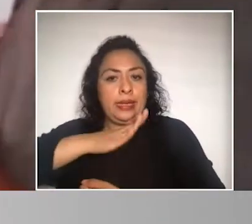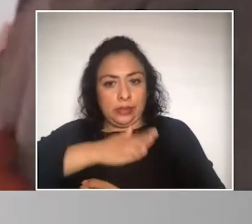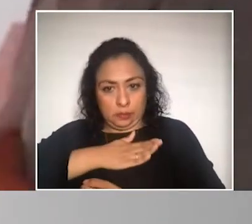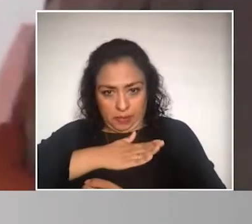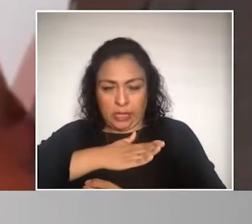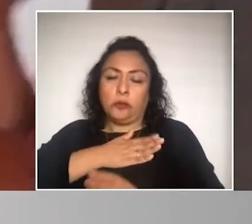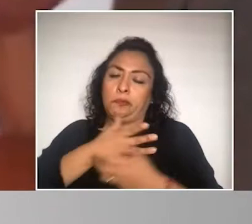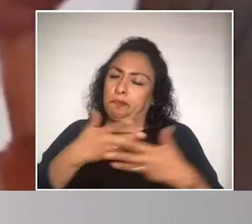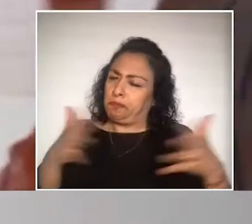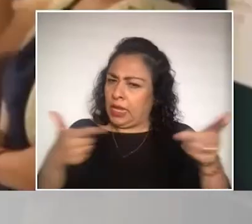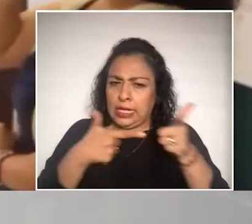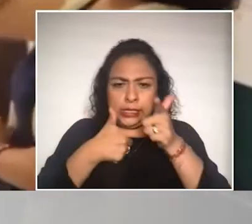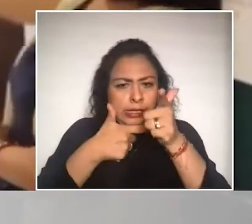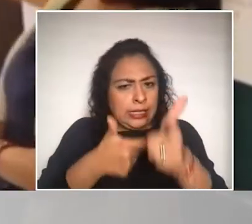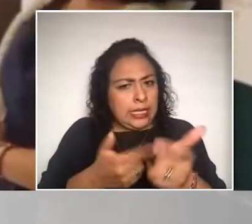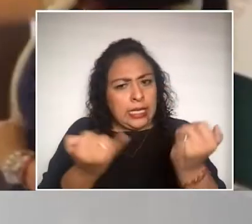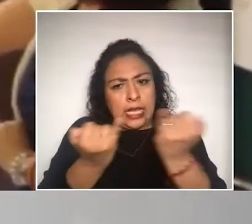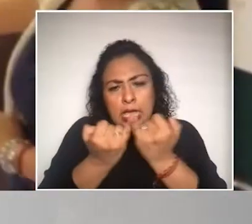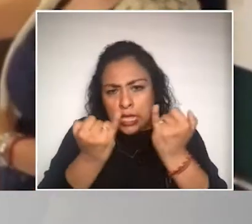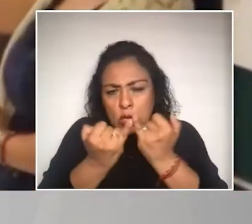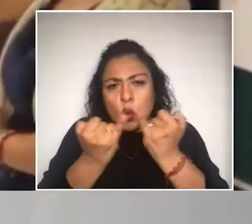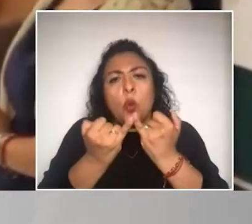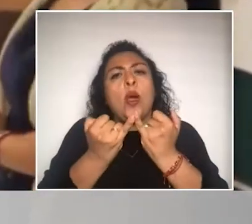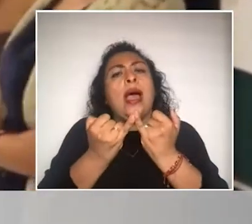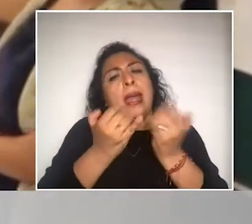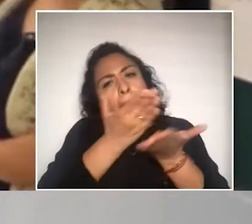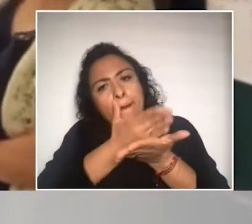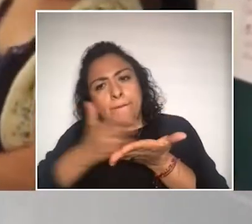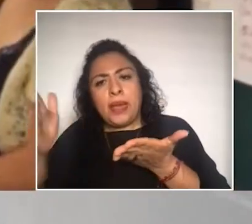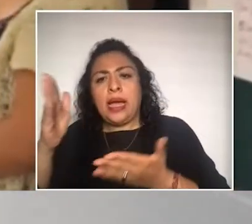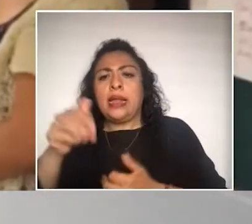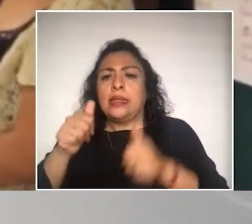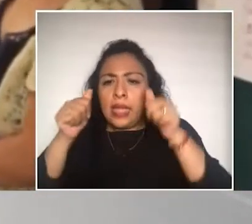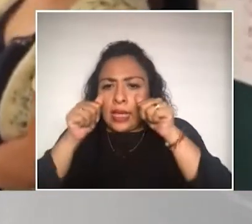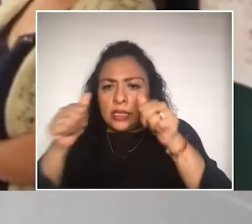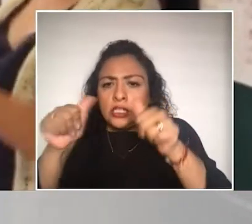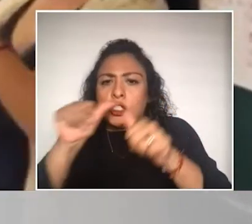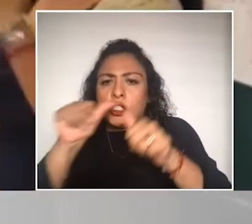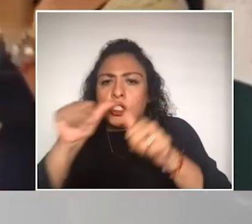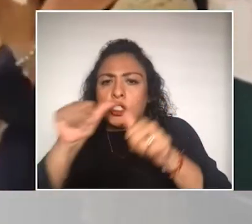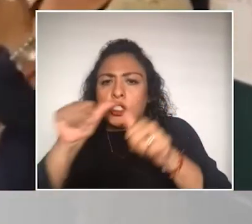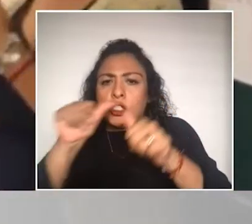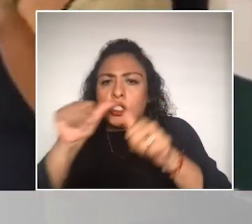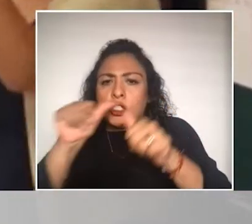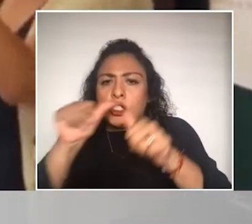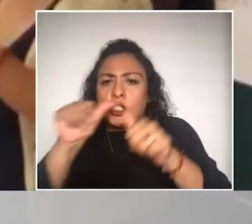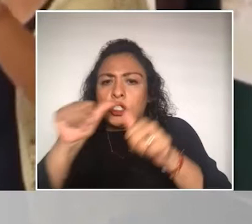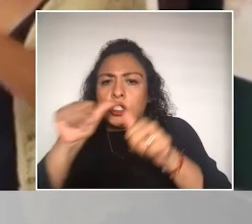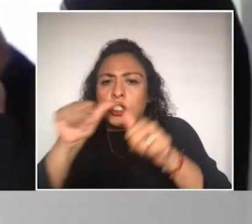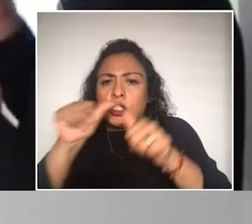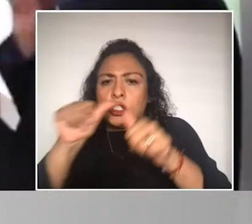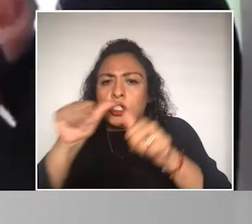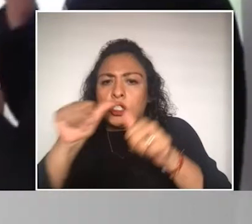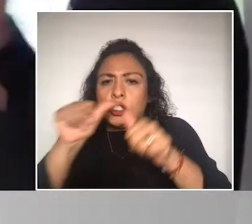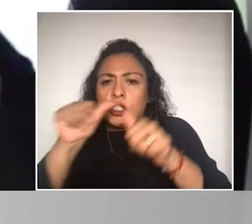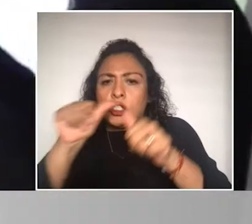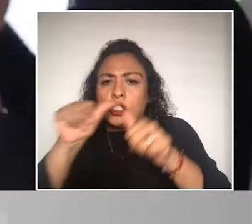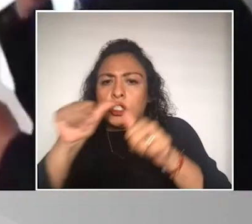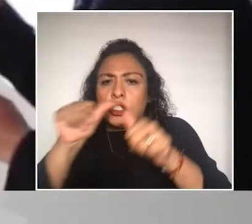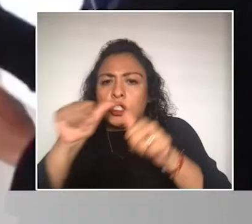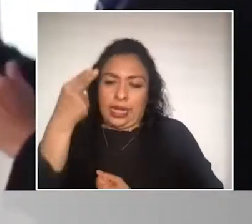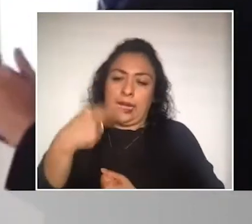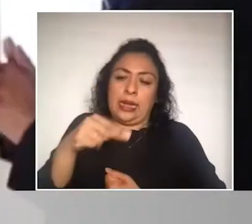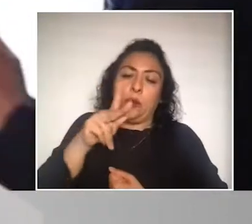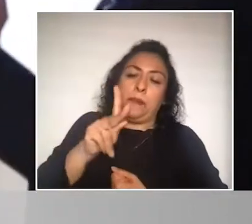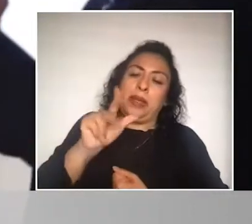ofreciendo la atención especializada a niños oyentes que tienen problemas de lenguaje y aprendizaje. otro programa que tenemos, que es el programa PALA,